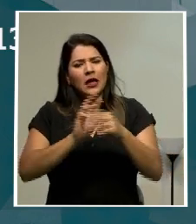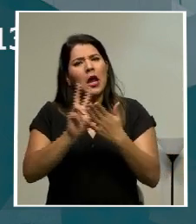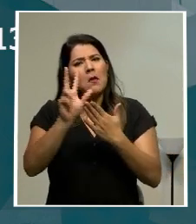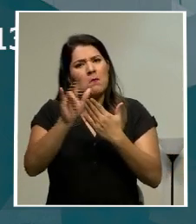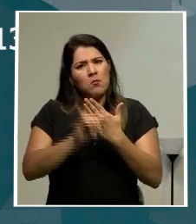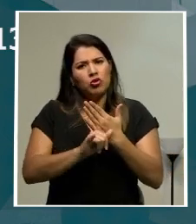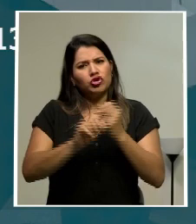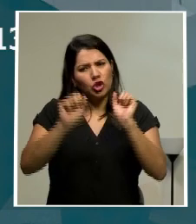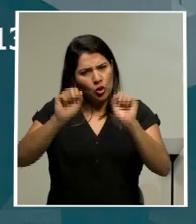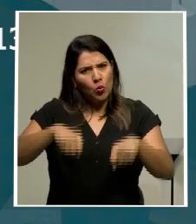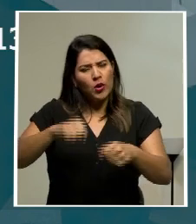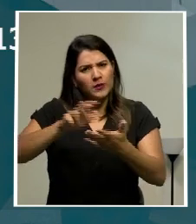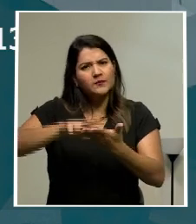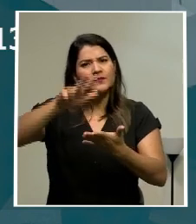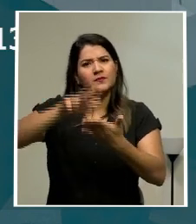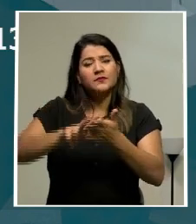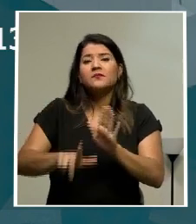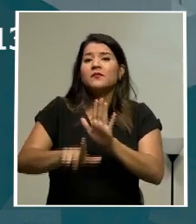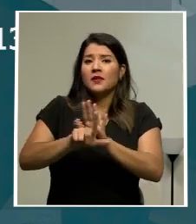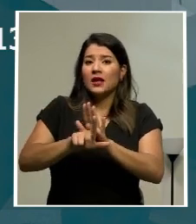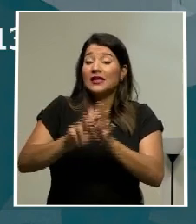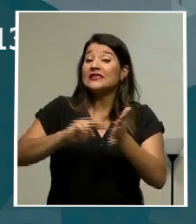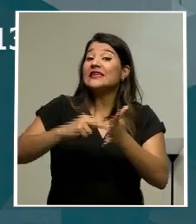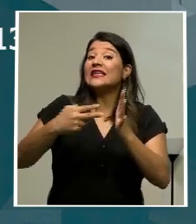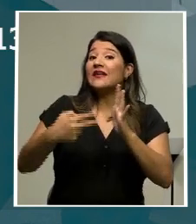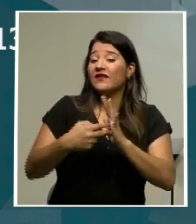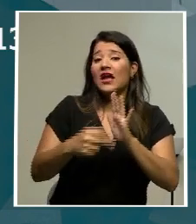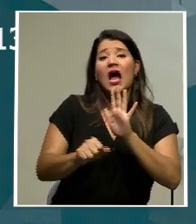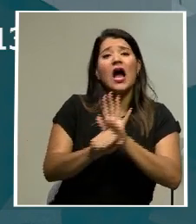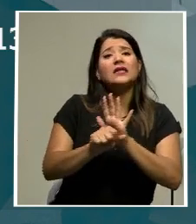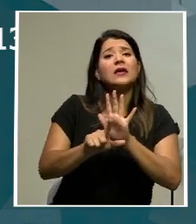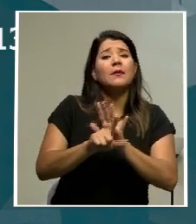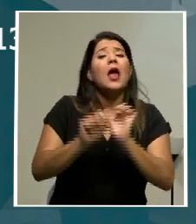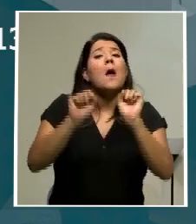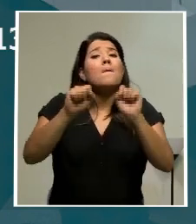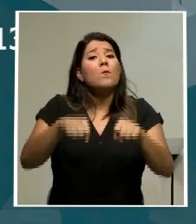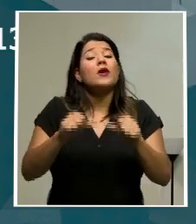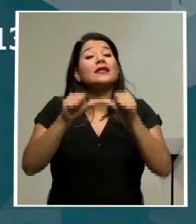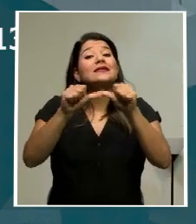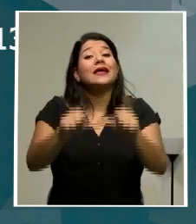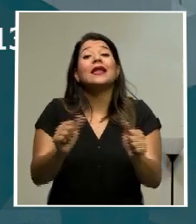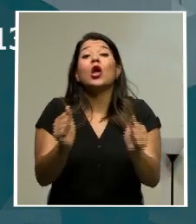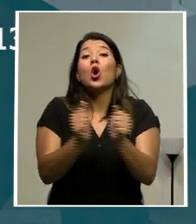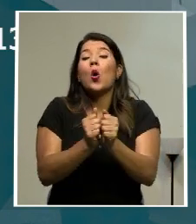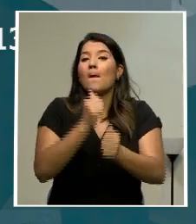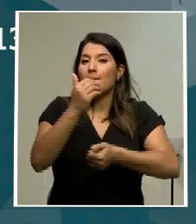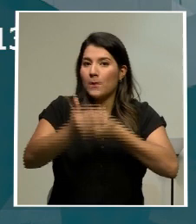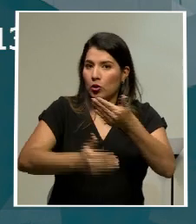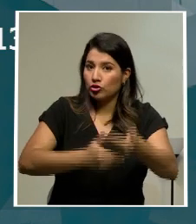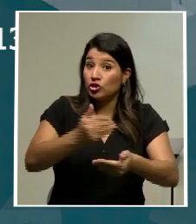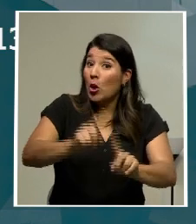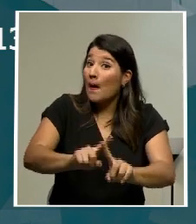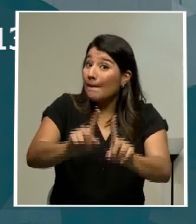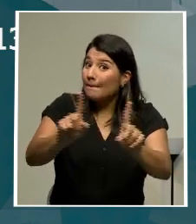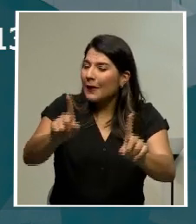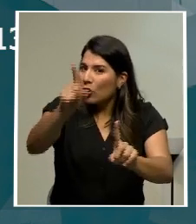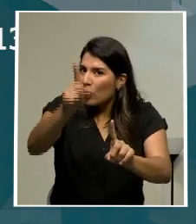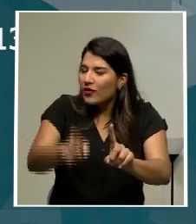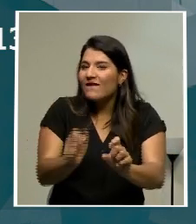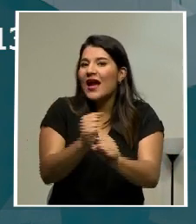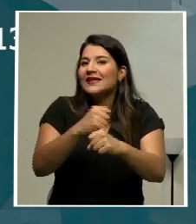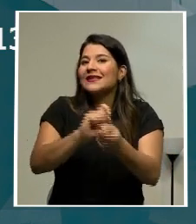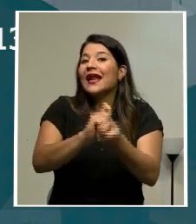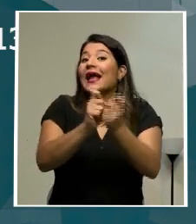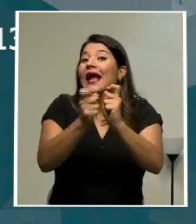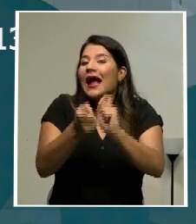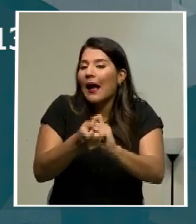la Asamblea Legislativa puede continuar el trámite acá, eso sí, buscando hacer las correcciones que se indicaron